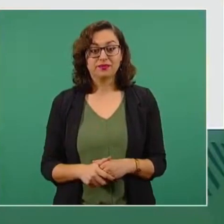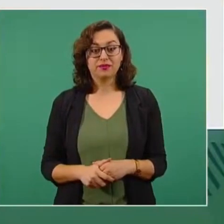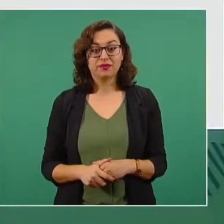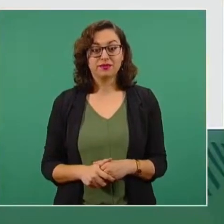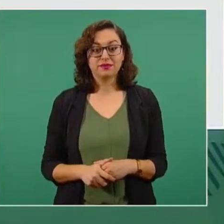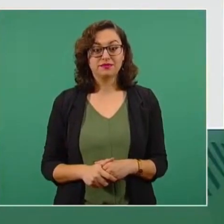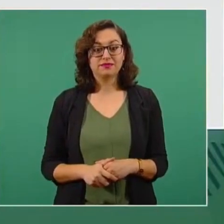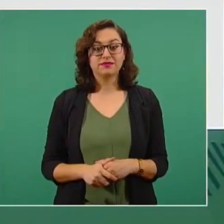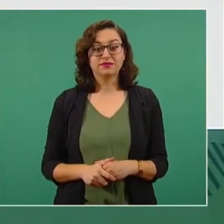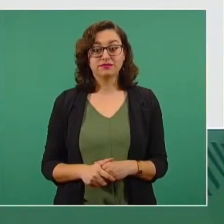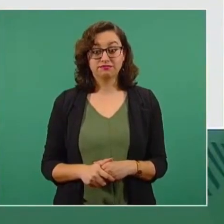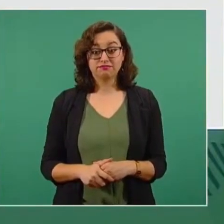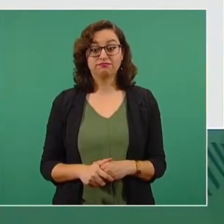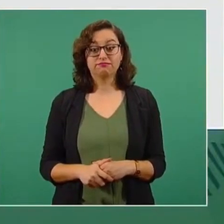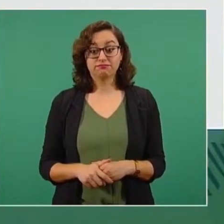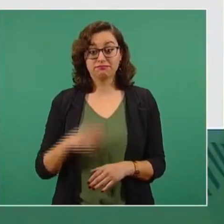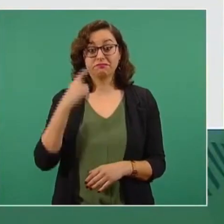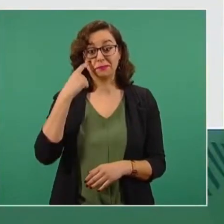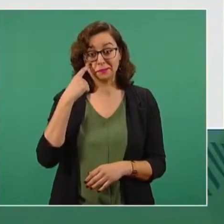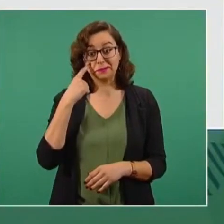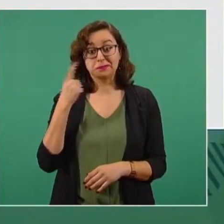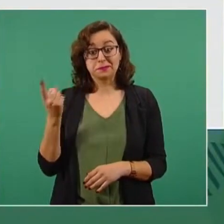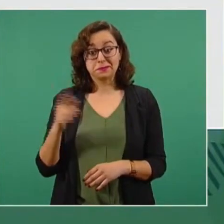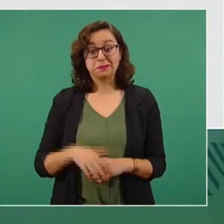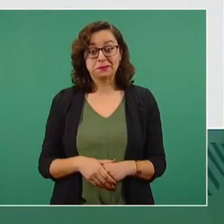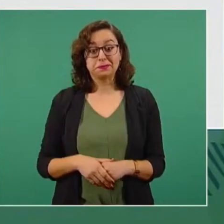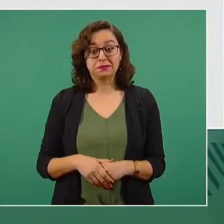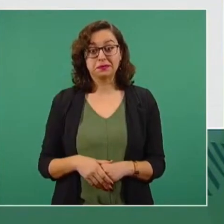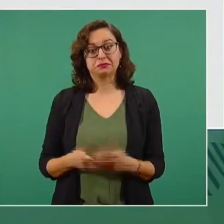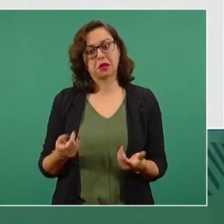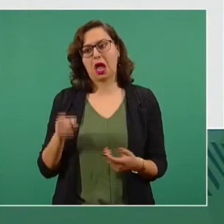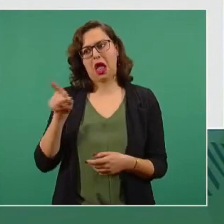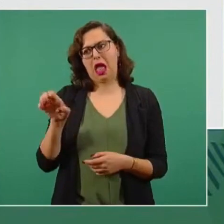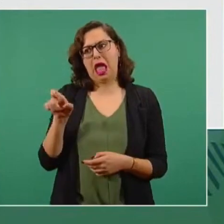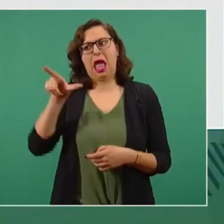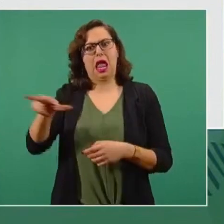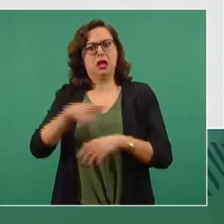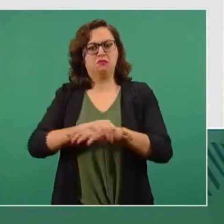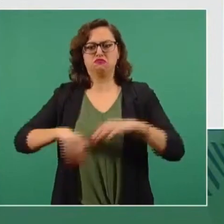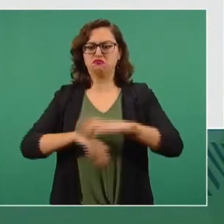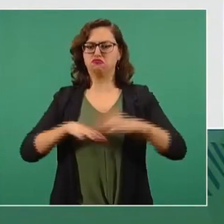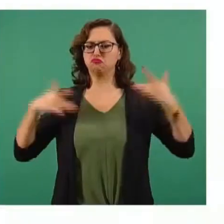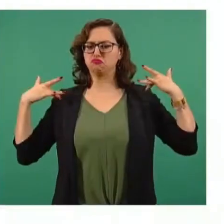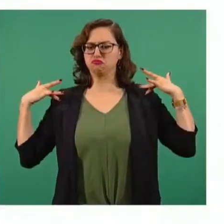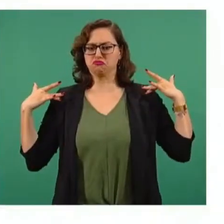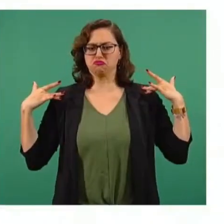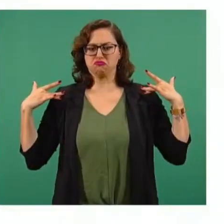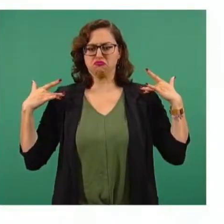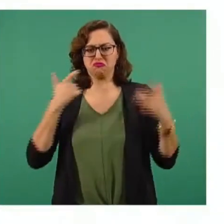Fíjense cuánta objetividad hay. No,